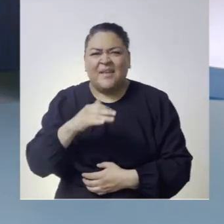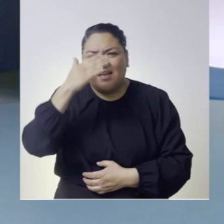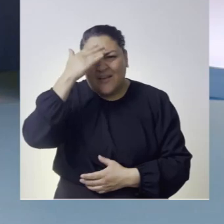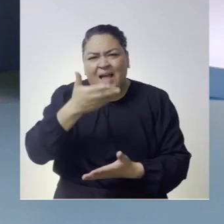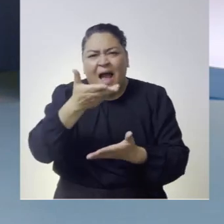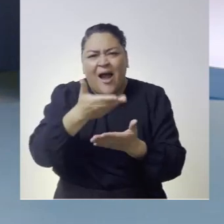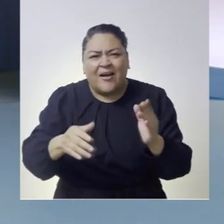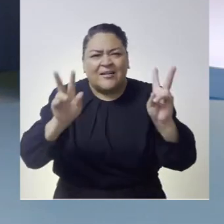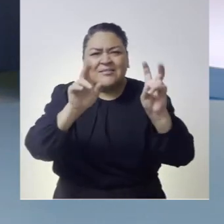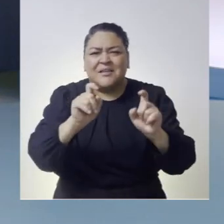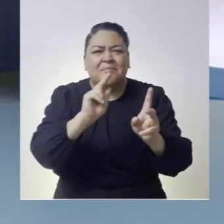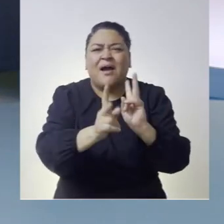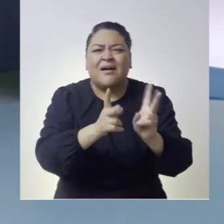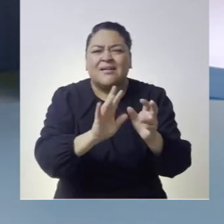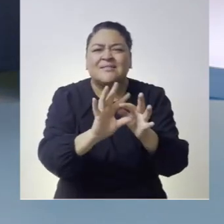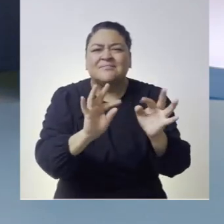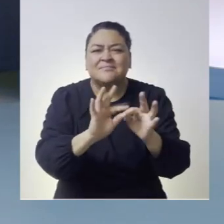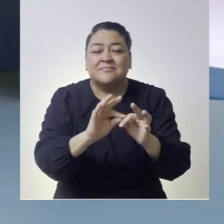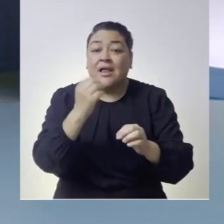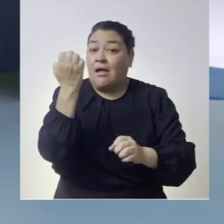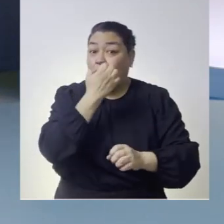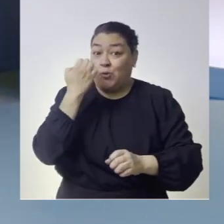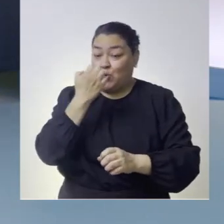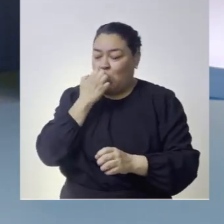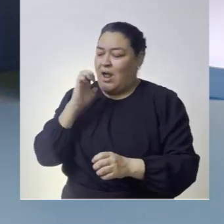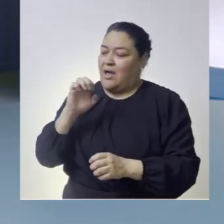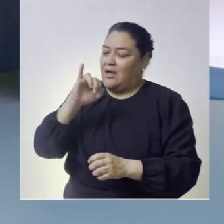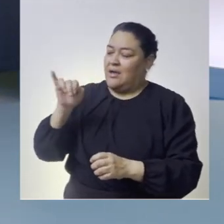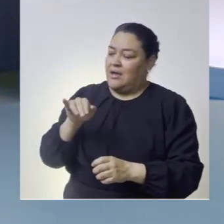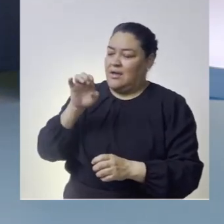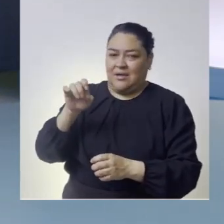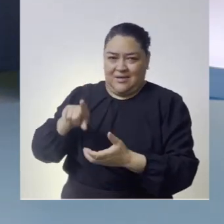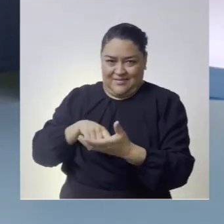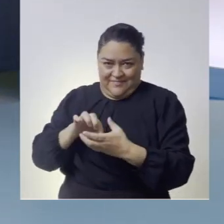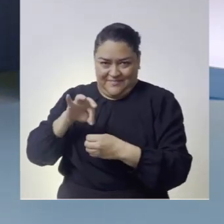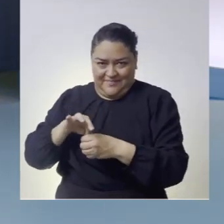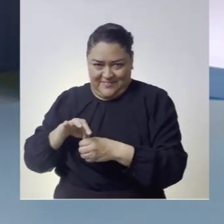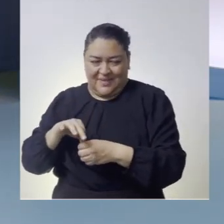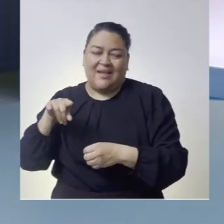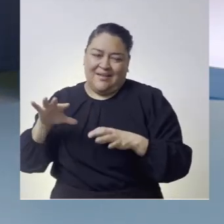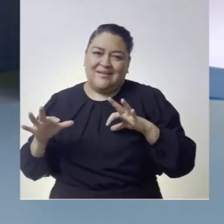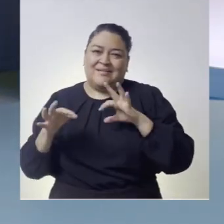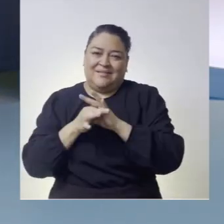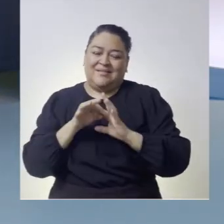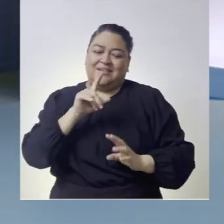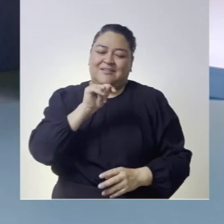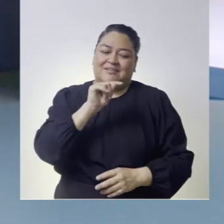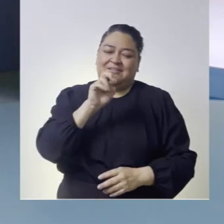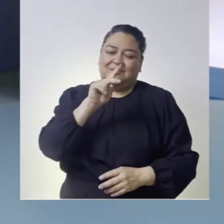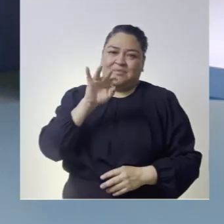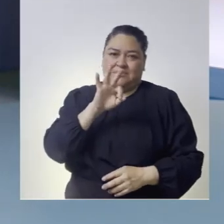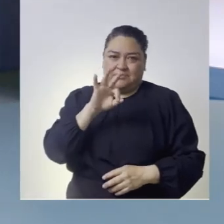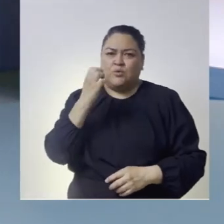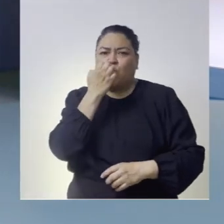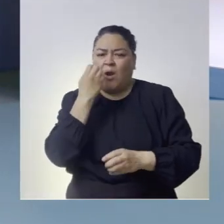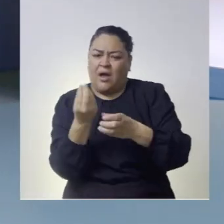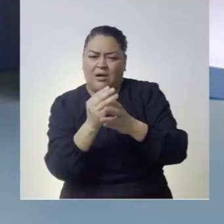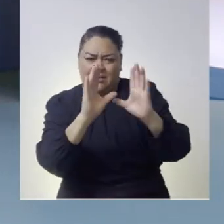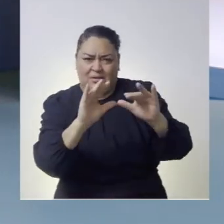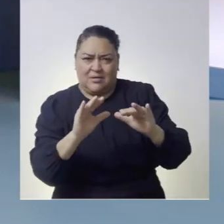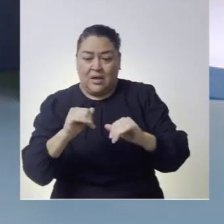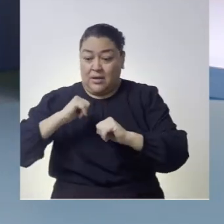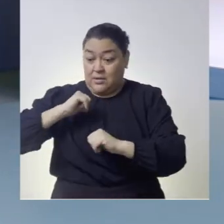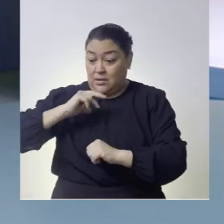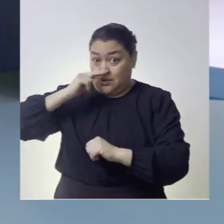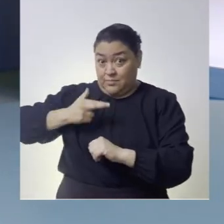en esta oportunidad le vamos a dar a conocer la oferta educativa de la escuela judicial electoral del tribunal electoral del poder judicial de la federación